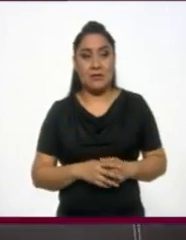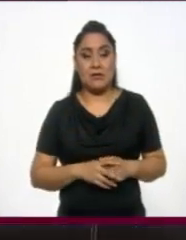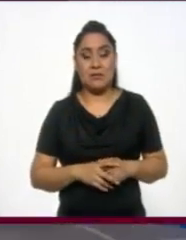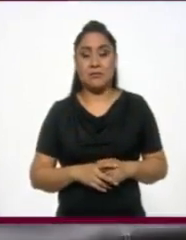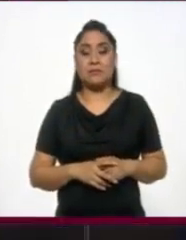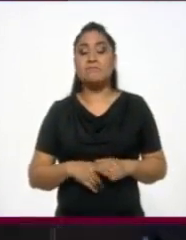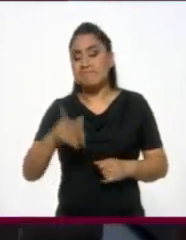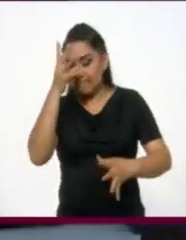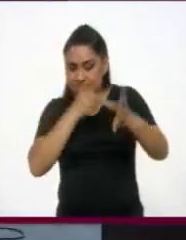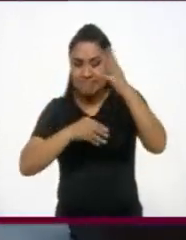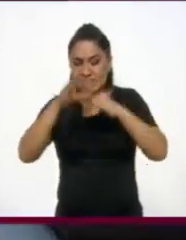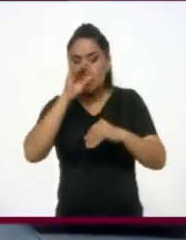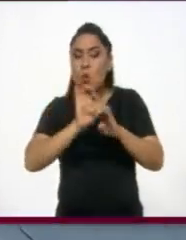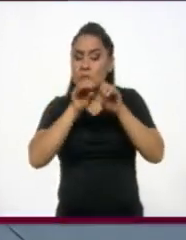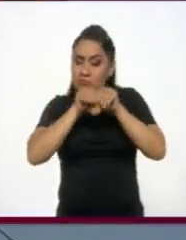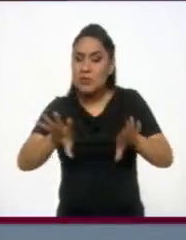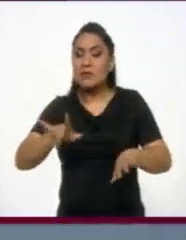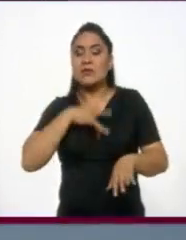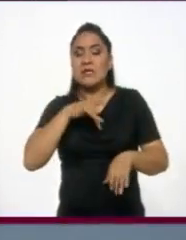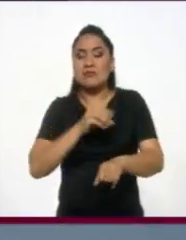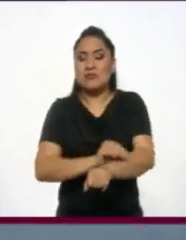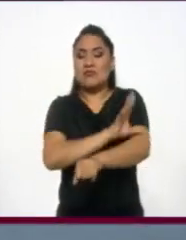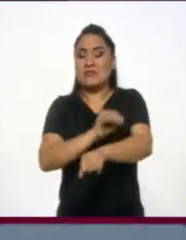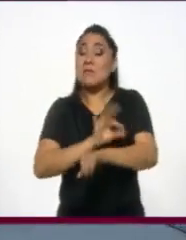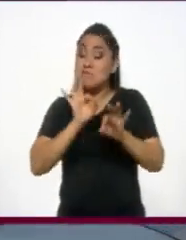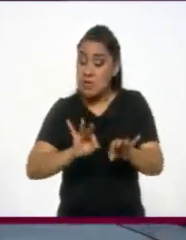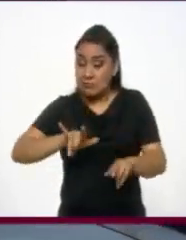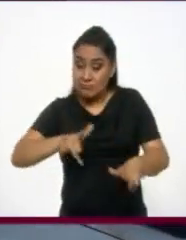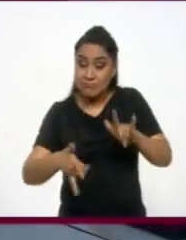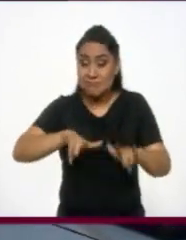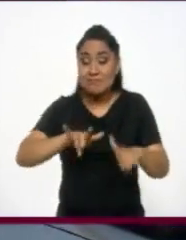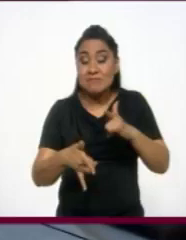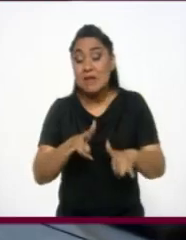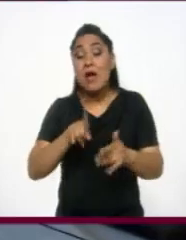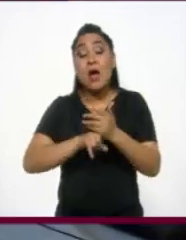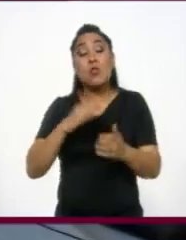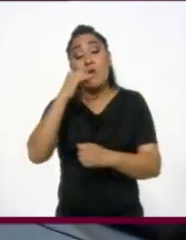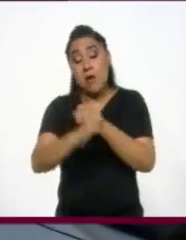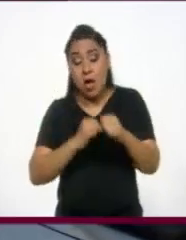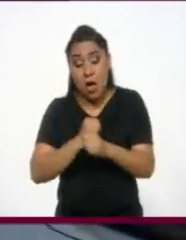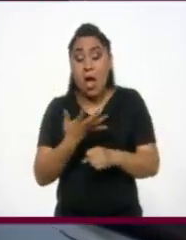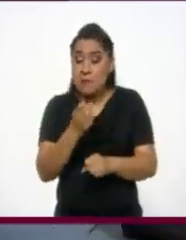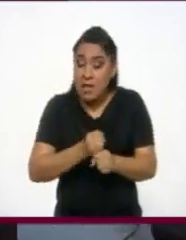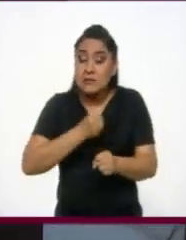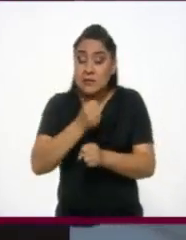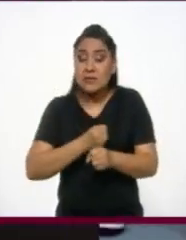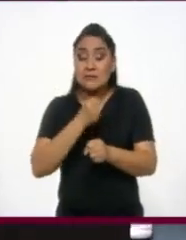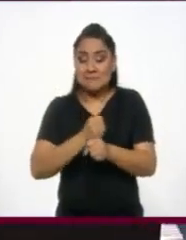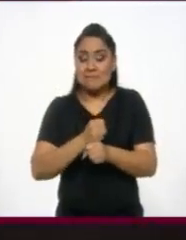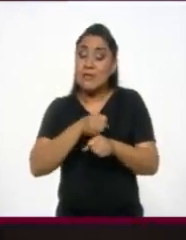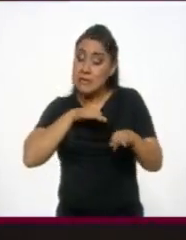Aprender a proyectar emociones con el movimiento exacto de los hilos implica alrededor de nueve años de práctica. Trabajo